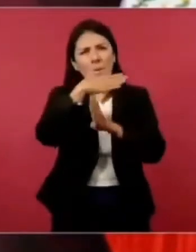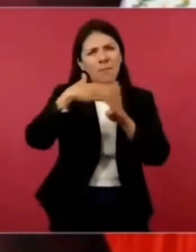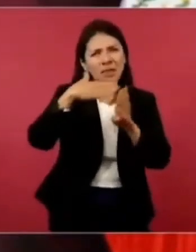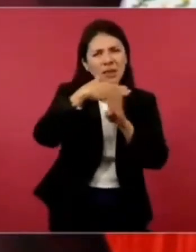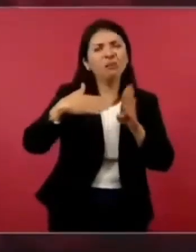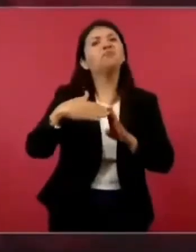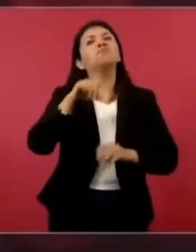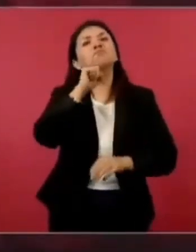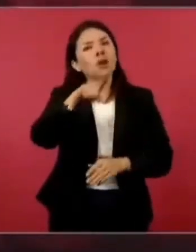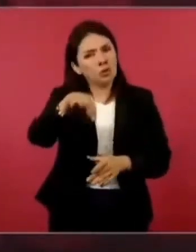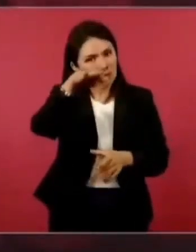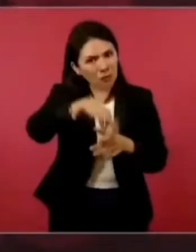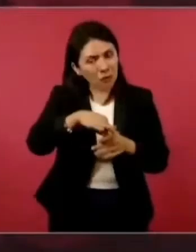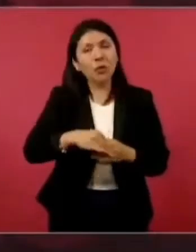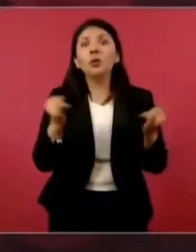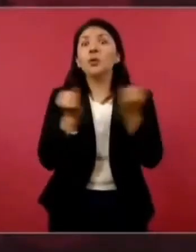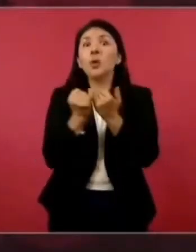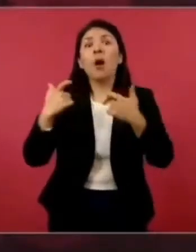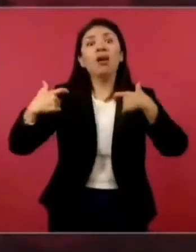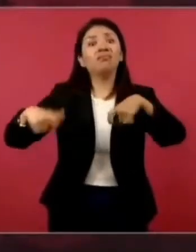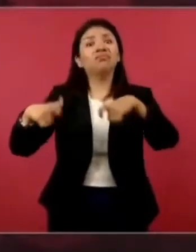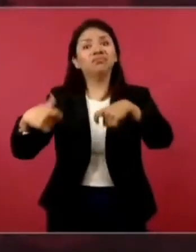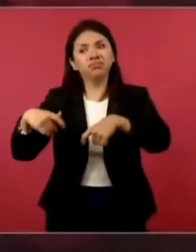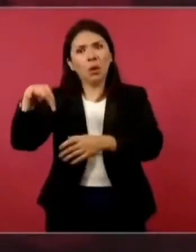las clases altas.